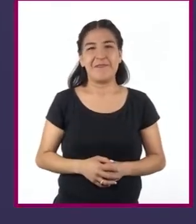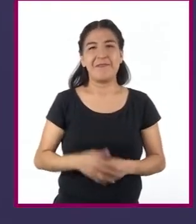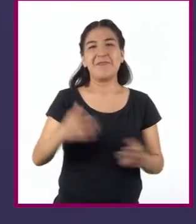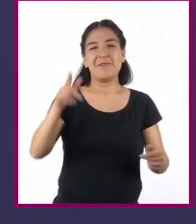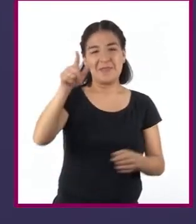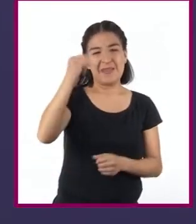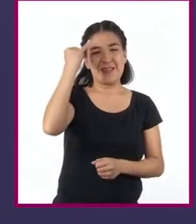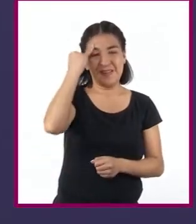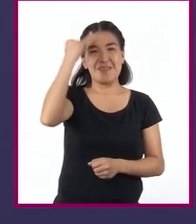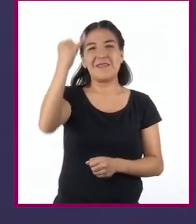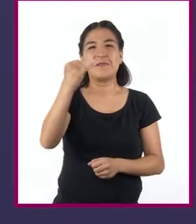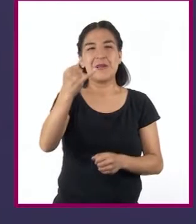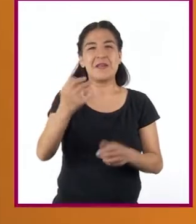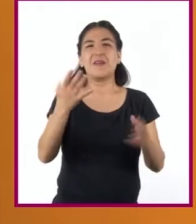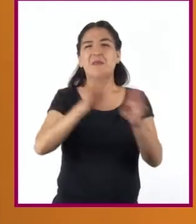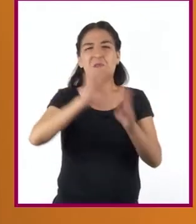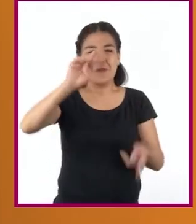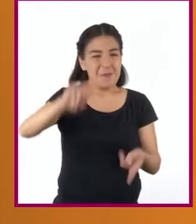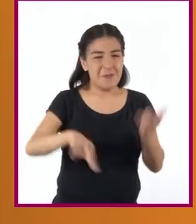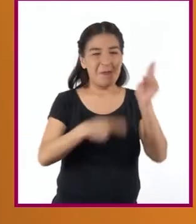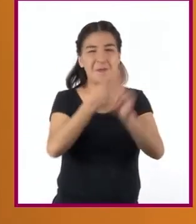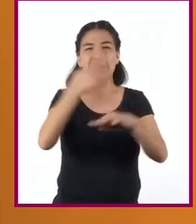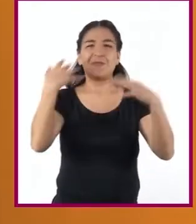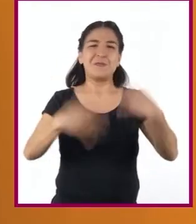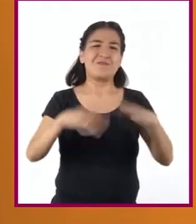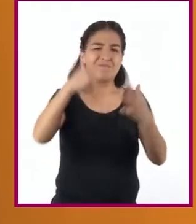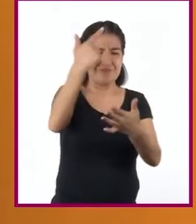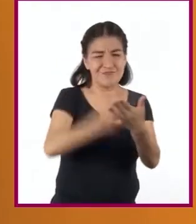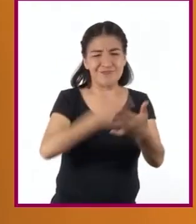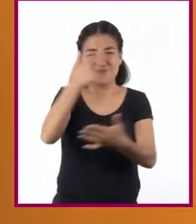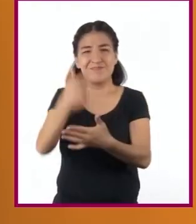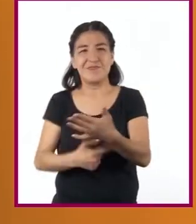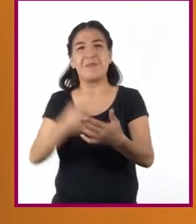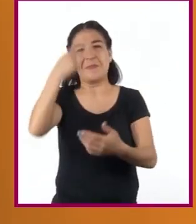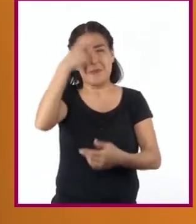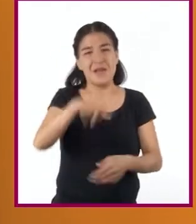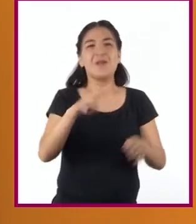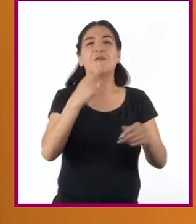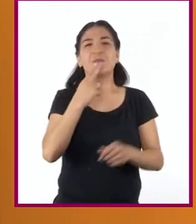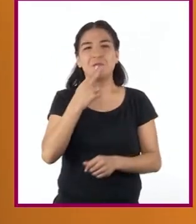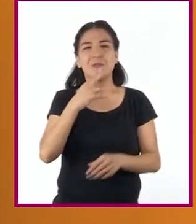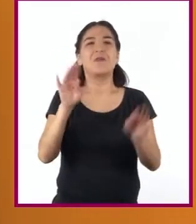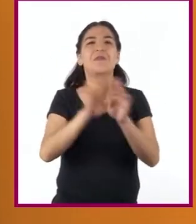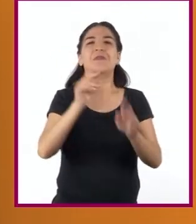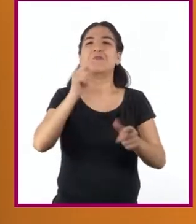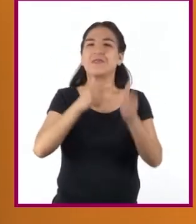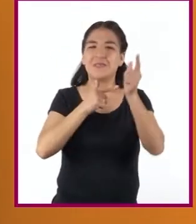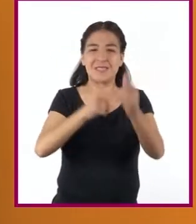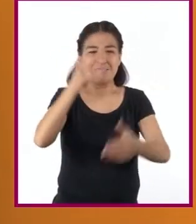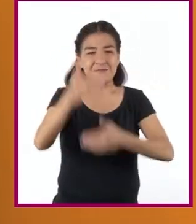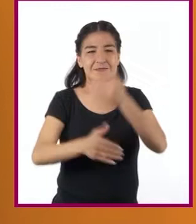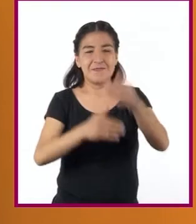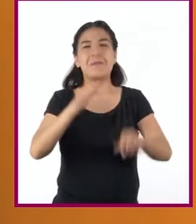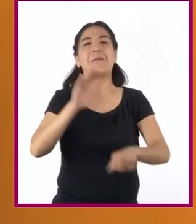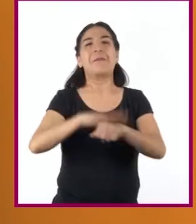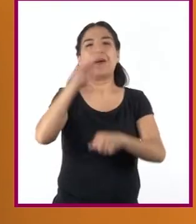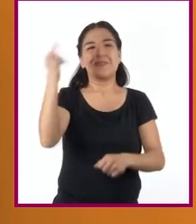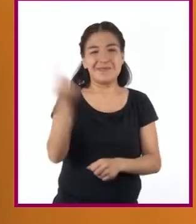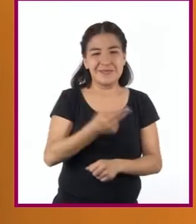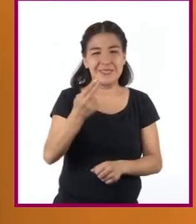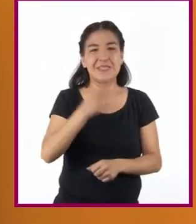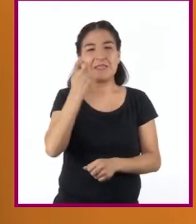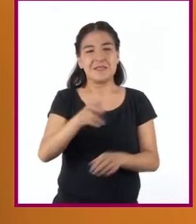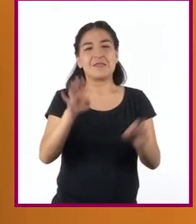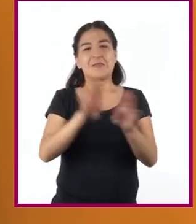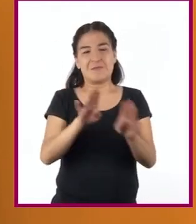Imagínense, en un universo donde la cantidad de datos útiles para analizar no deja de crecer, cada vez son más necesarias